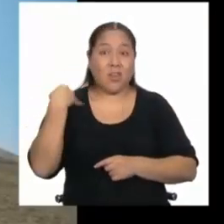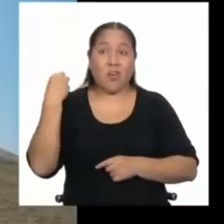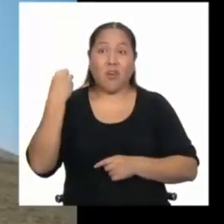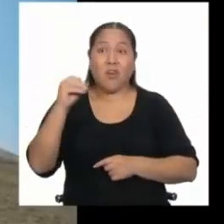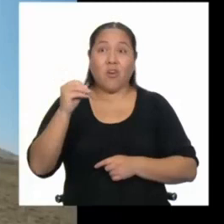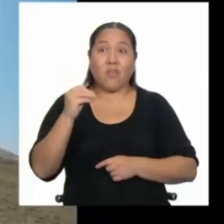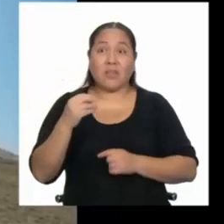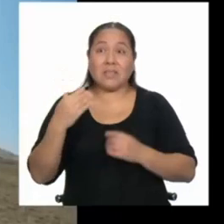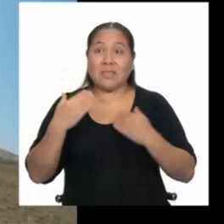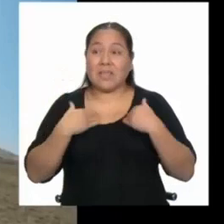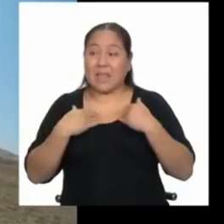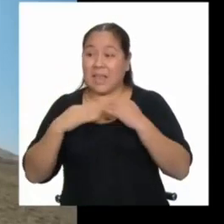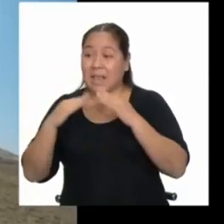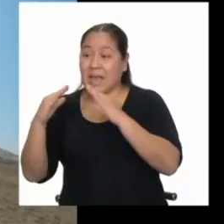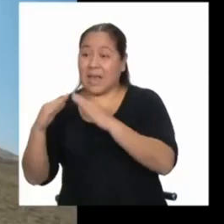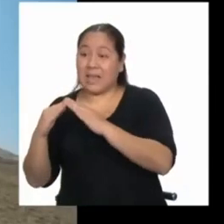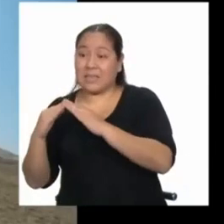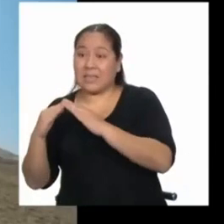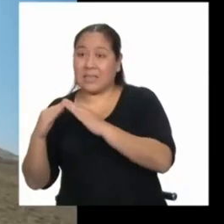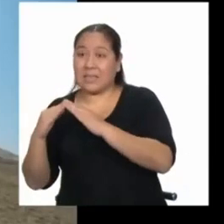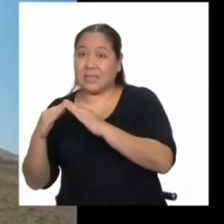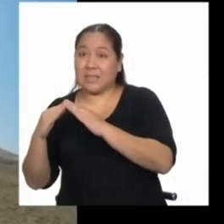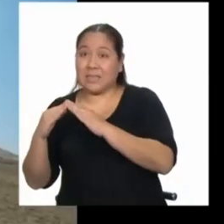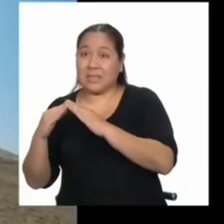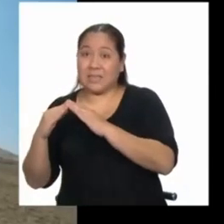la casa,